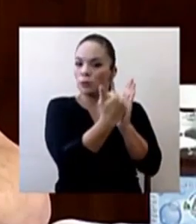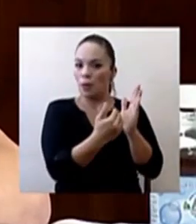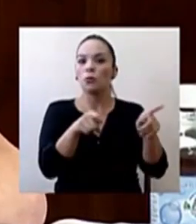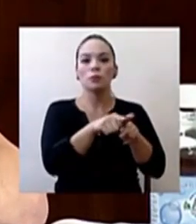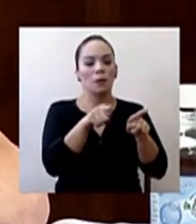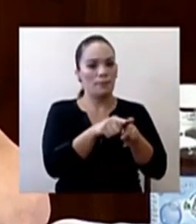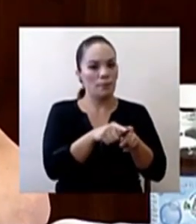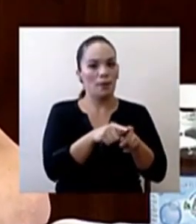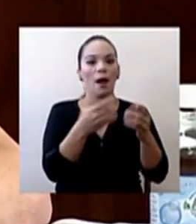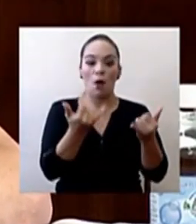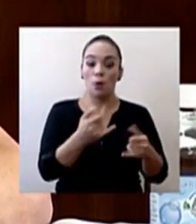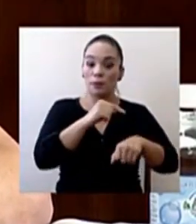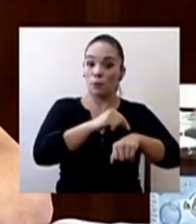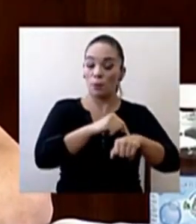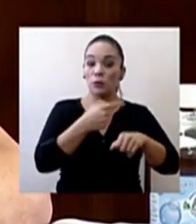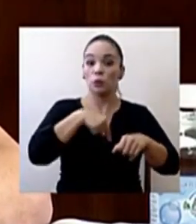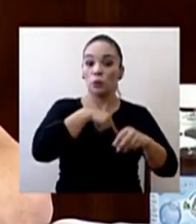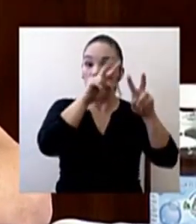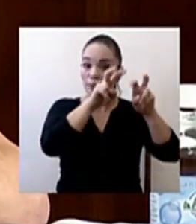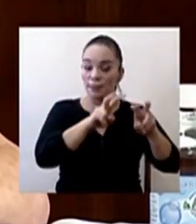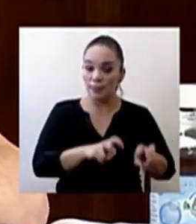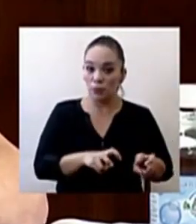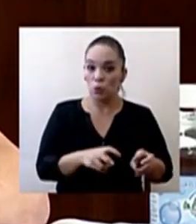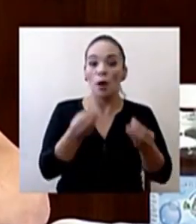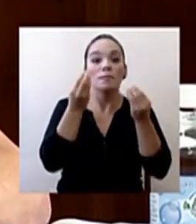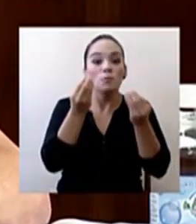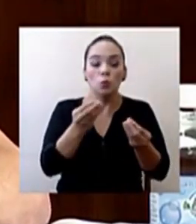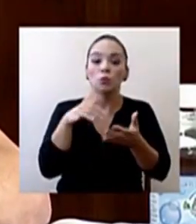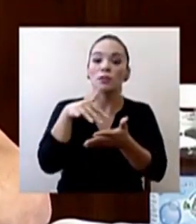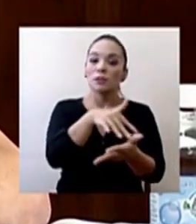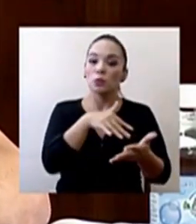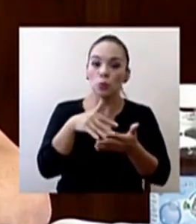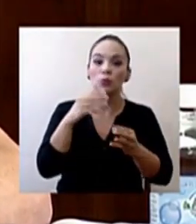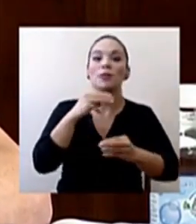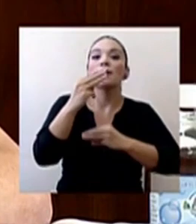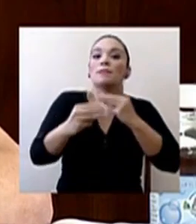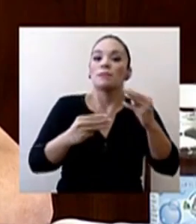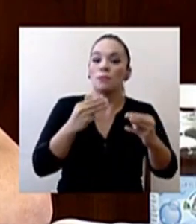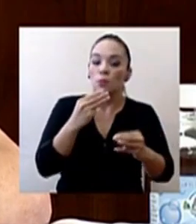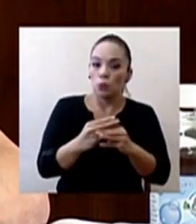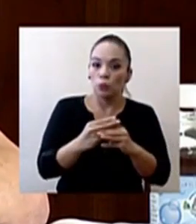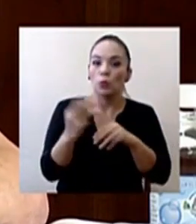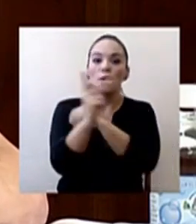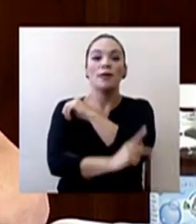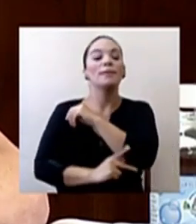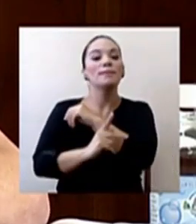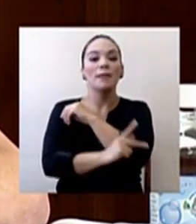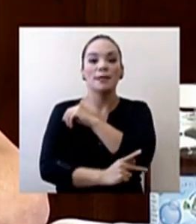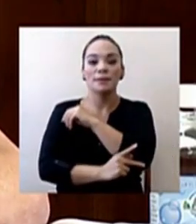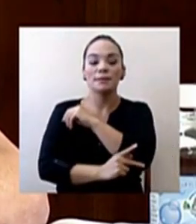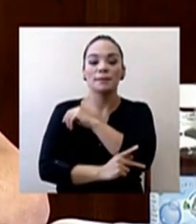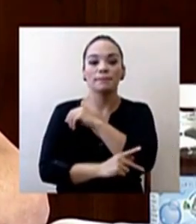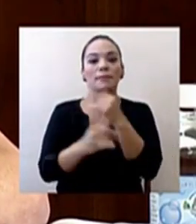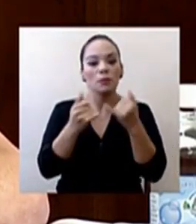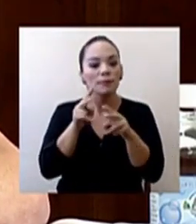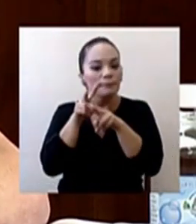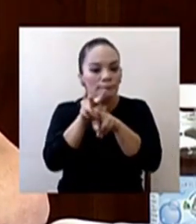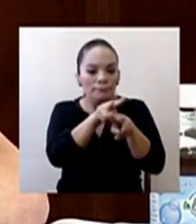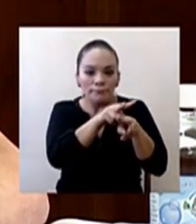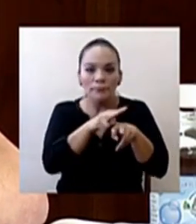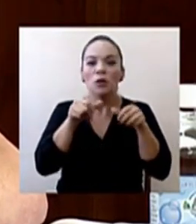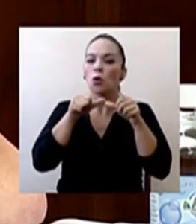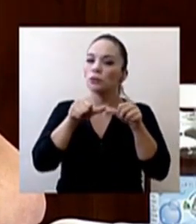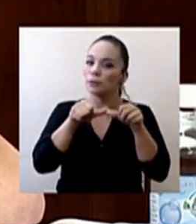Muchos de ellos se están analizando en este momento. Hay muchísimos estudios a nivel mundial. El país está monitoreando